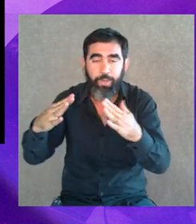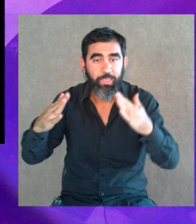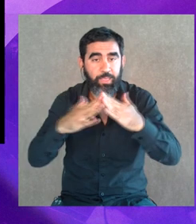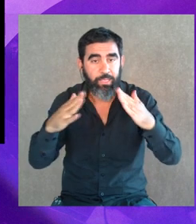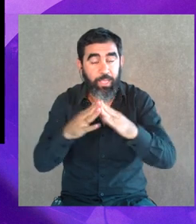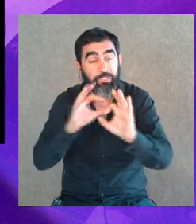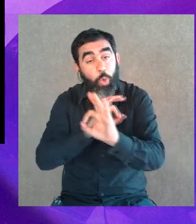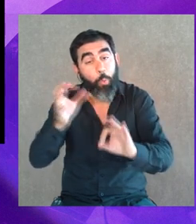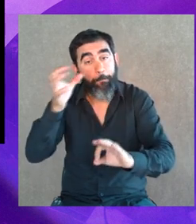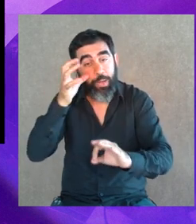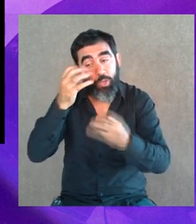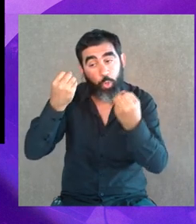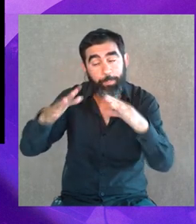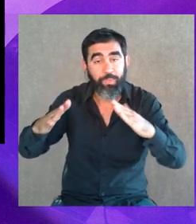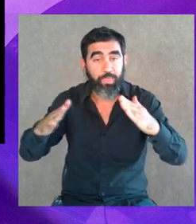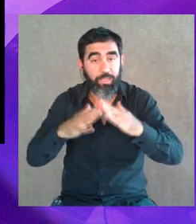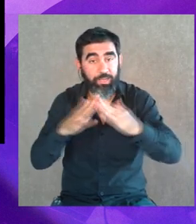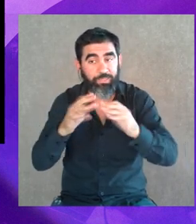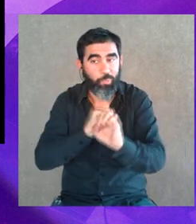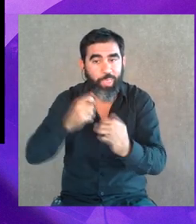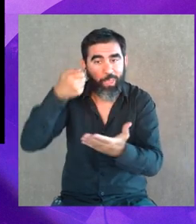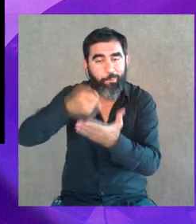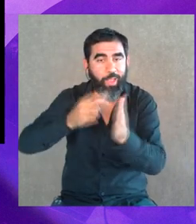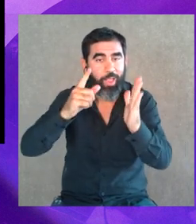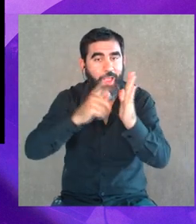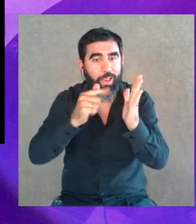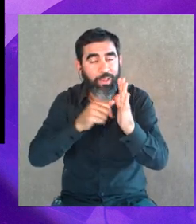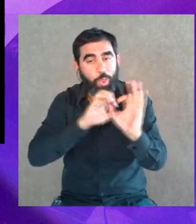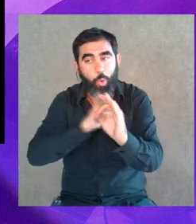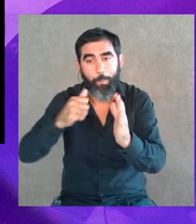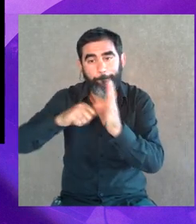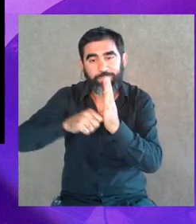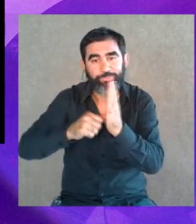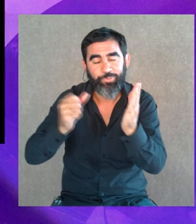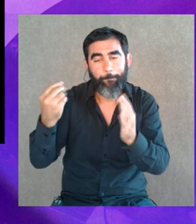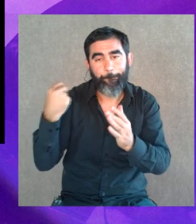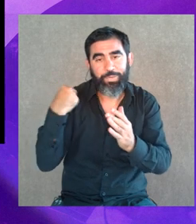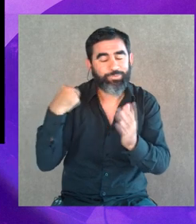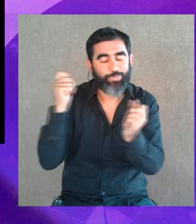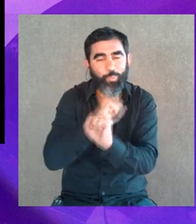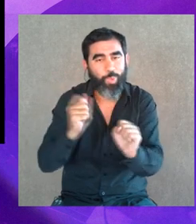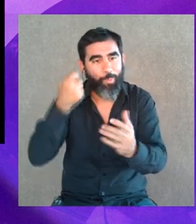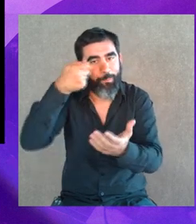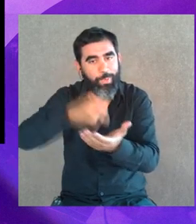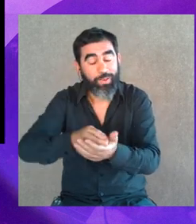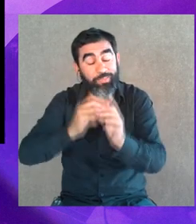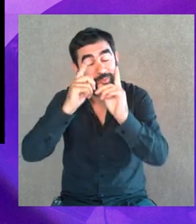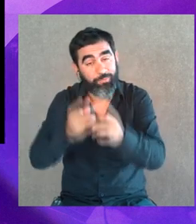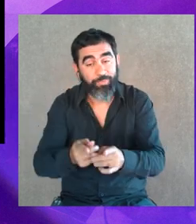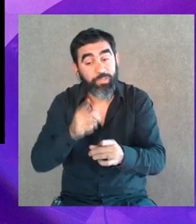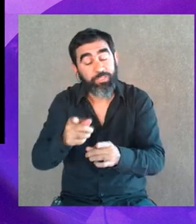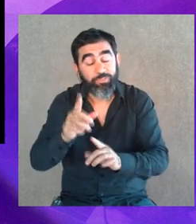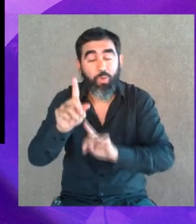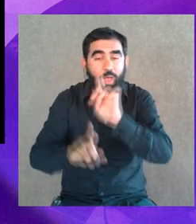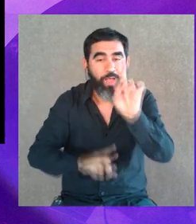vivienda o el riesgo de perderla, por no poder pagar alquileres o pensiones, eso también a veces